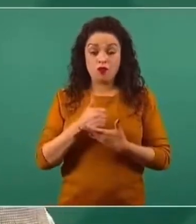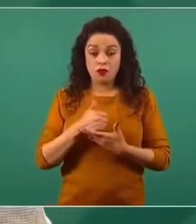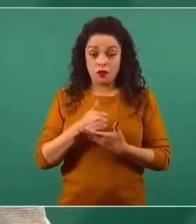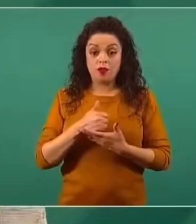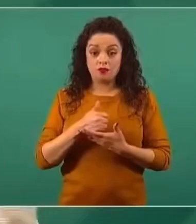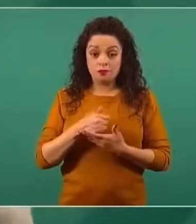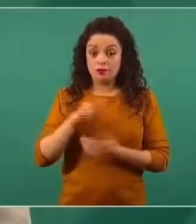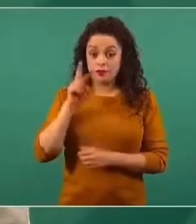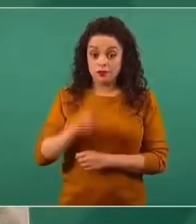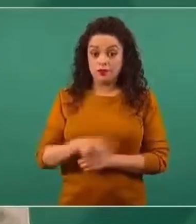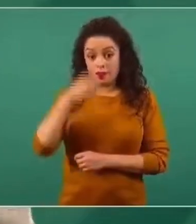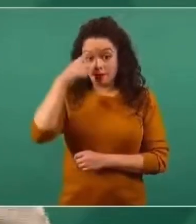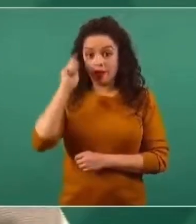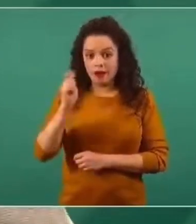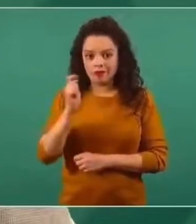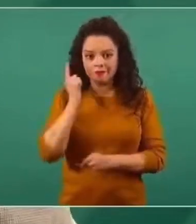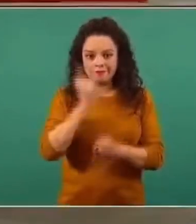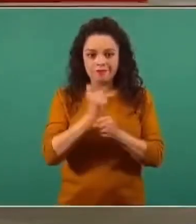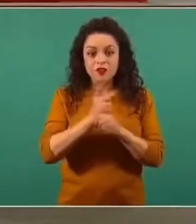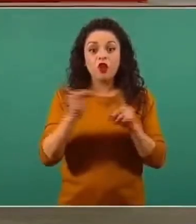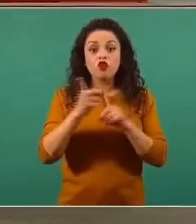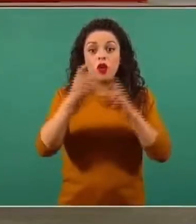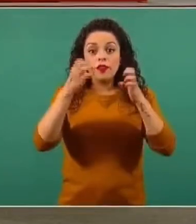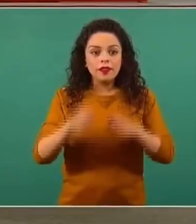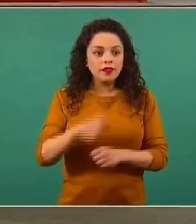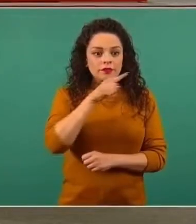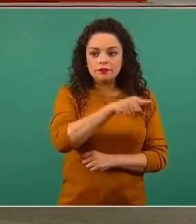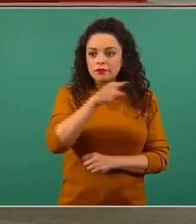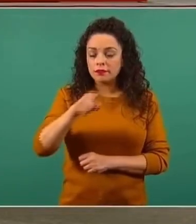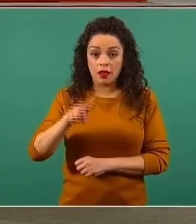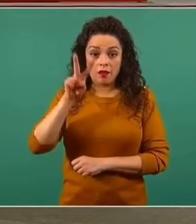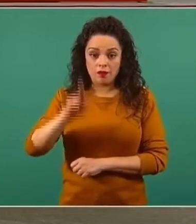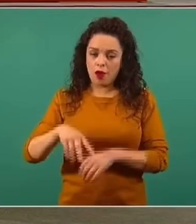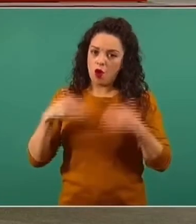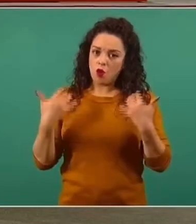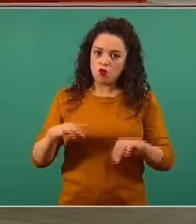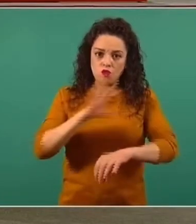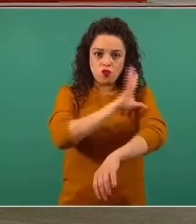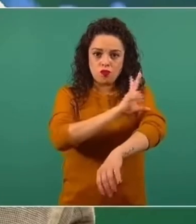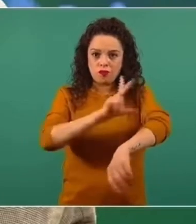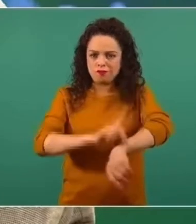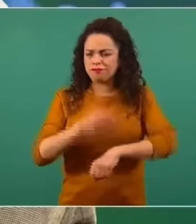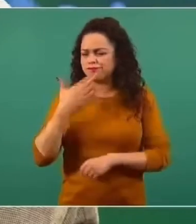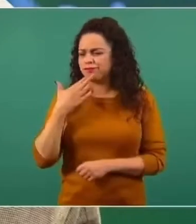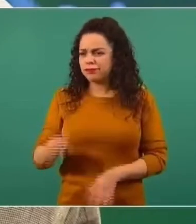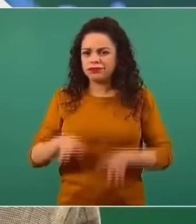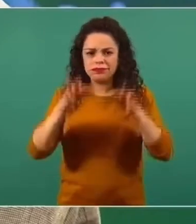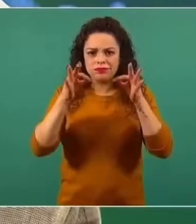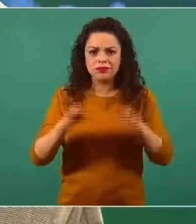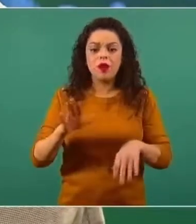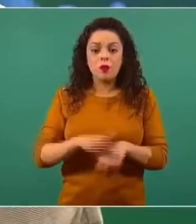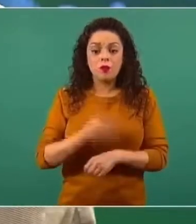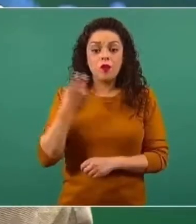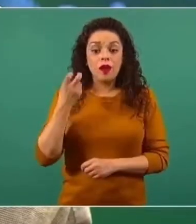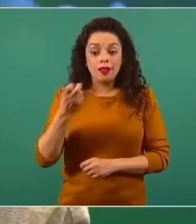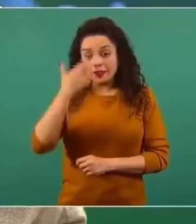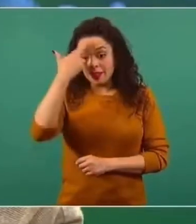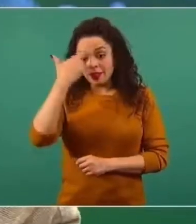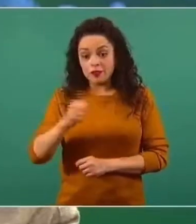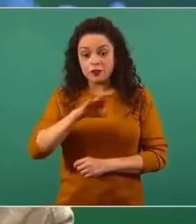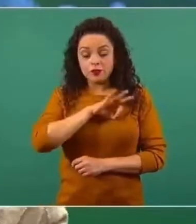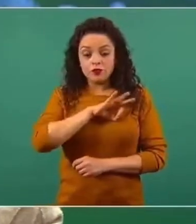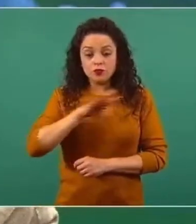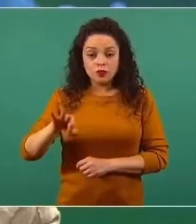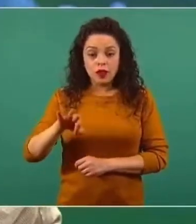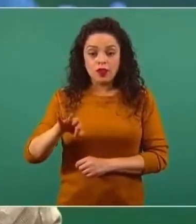Político en irlas localizando. Y ha sido muy exitoso esta coordinación porque nos permite justamente que